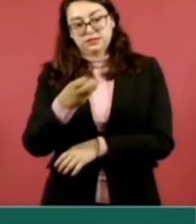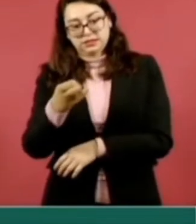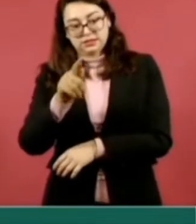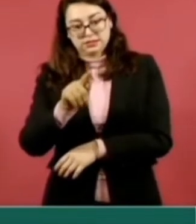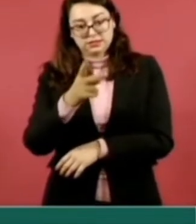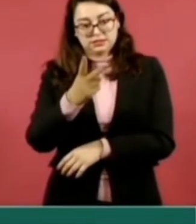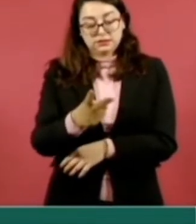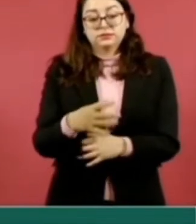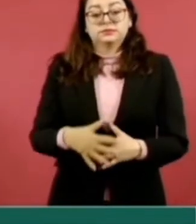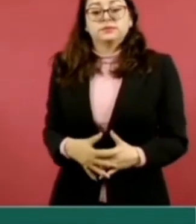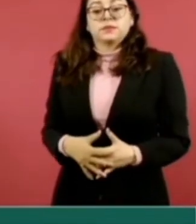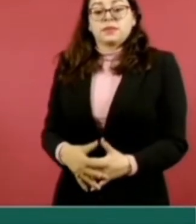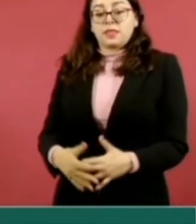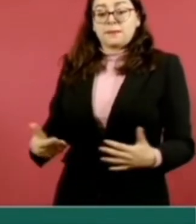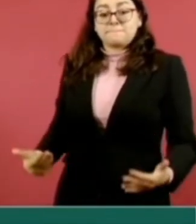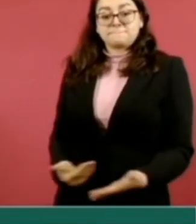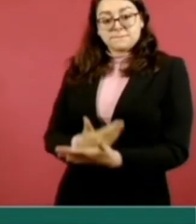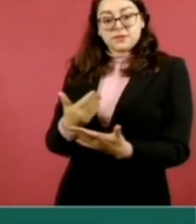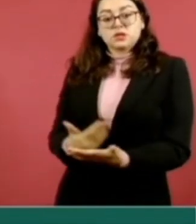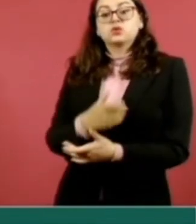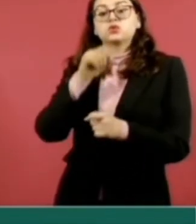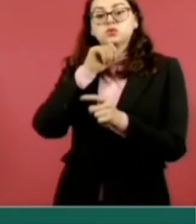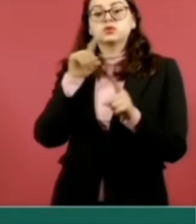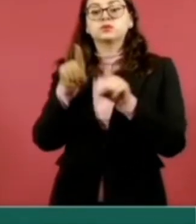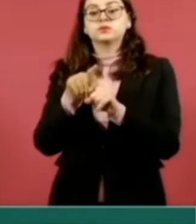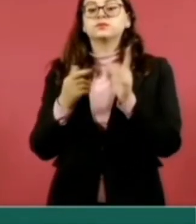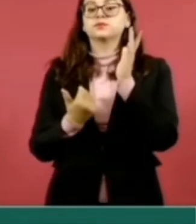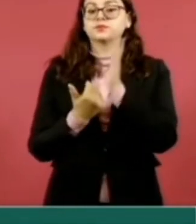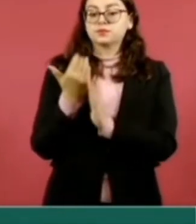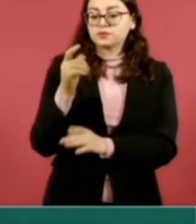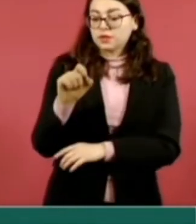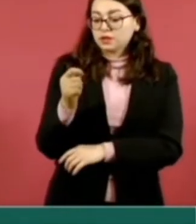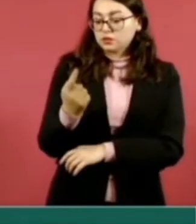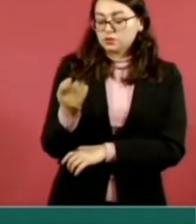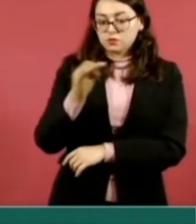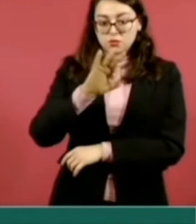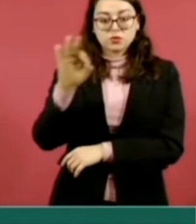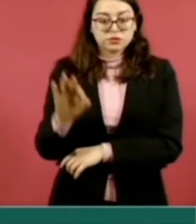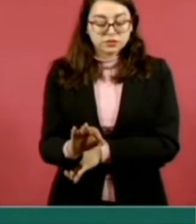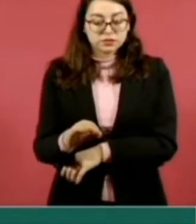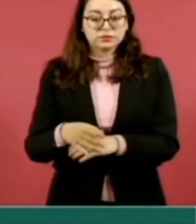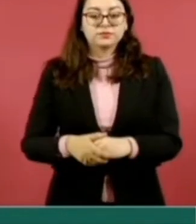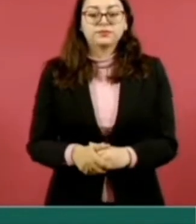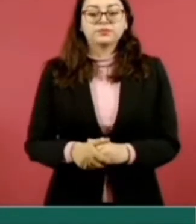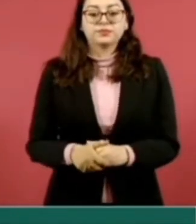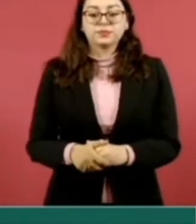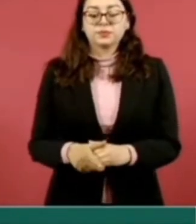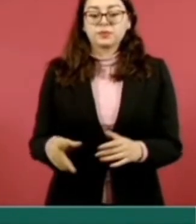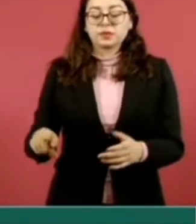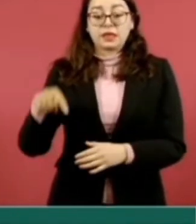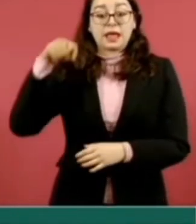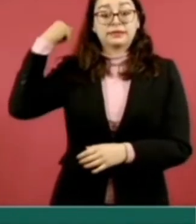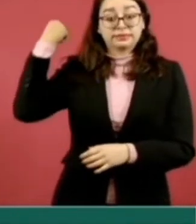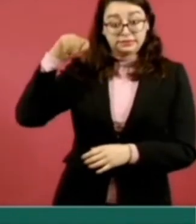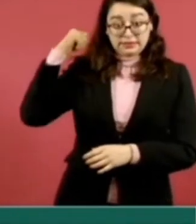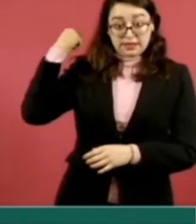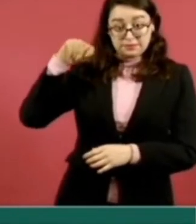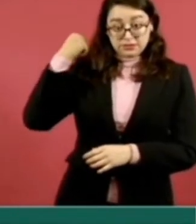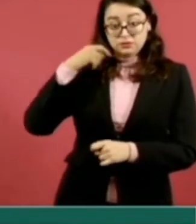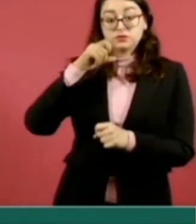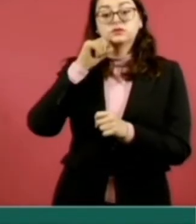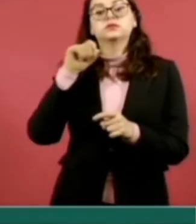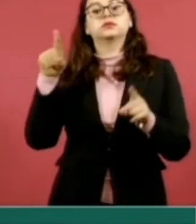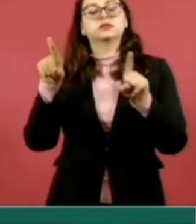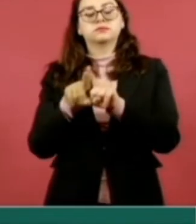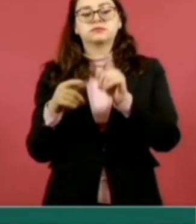También el número de partos atendidos en Chiapas se ha incrementado en un 21 por ciento. Con respecto a Tabasco, también hay un incremento